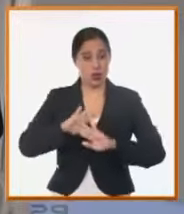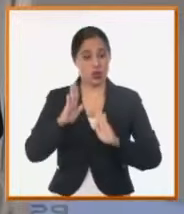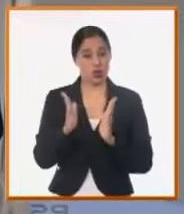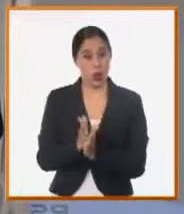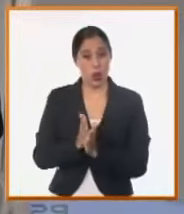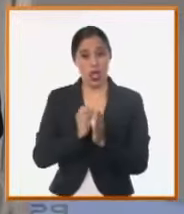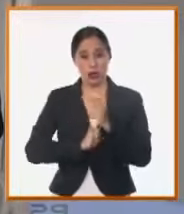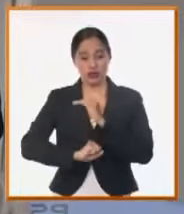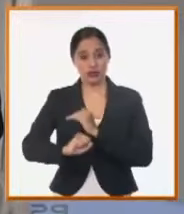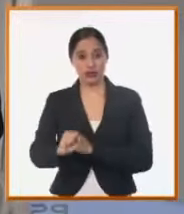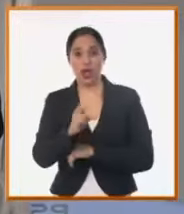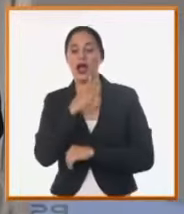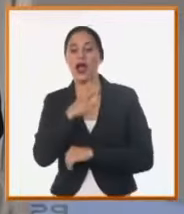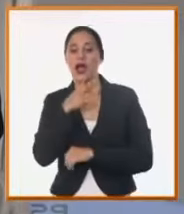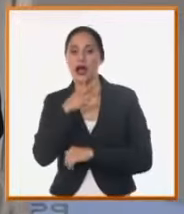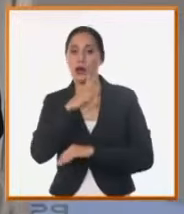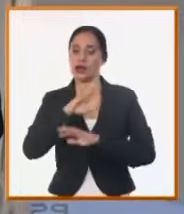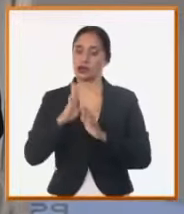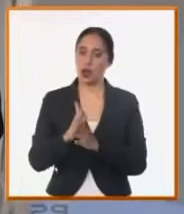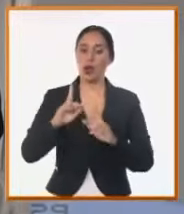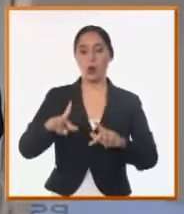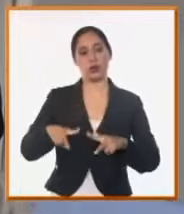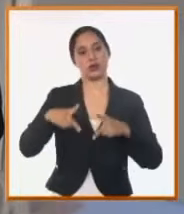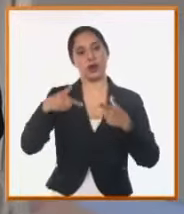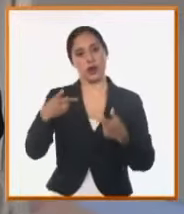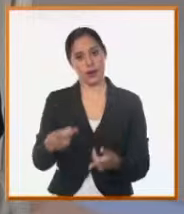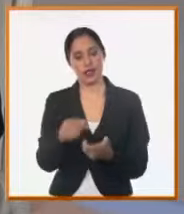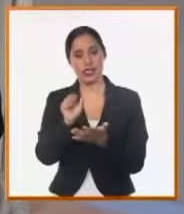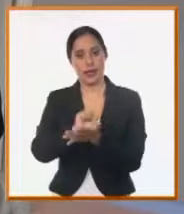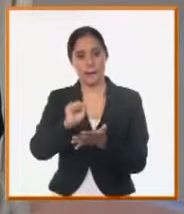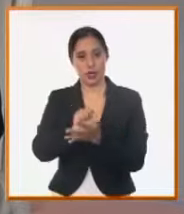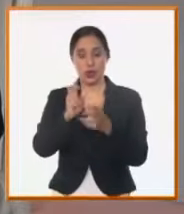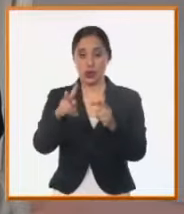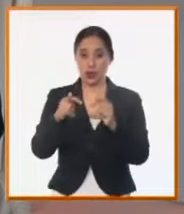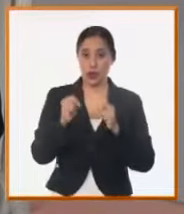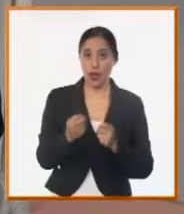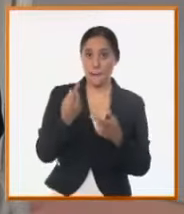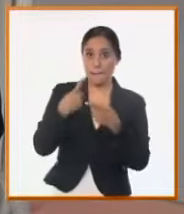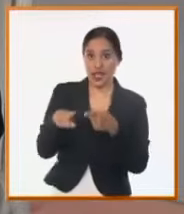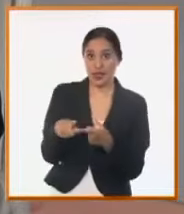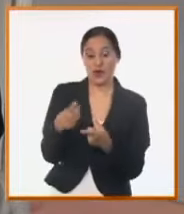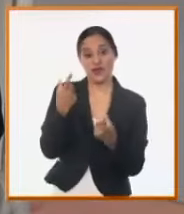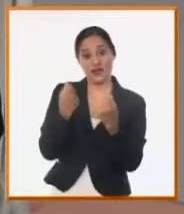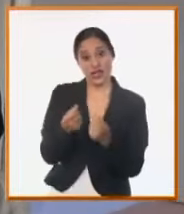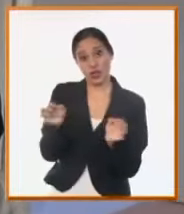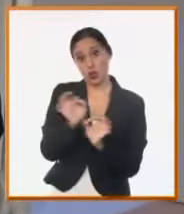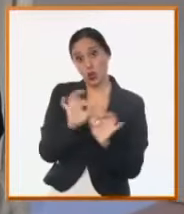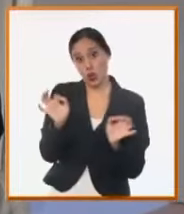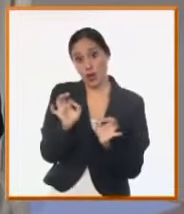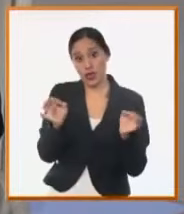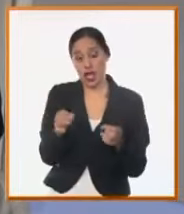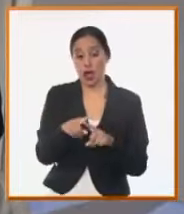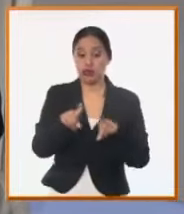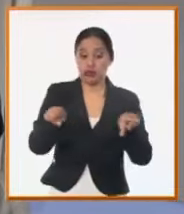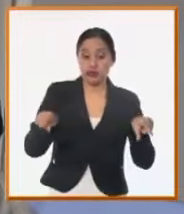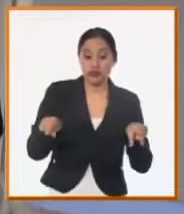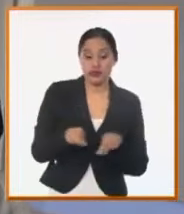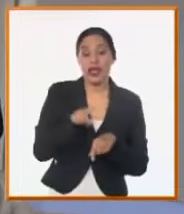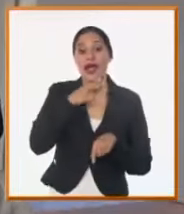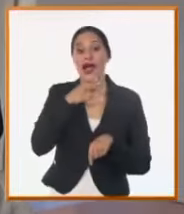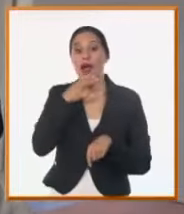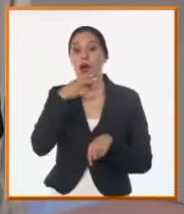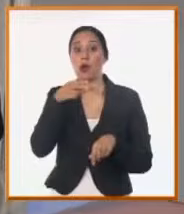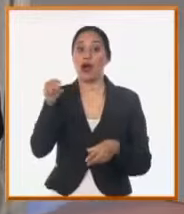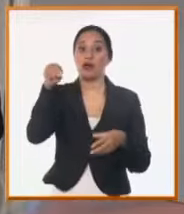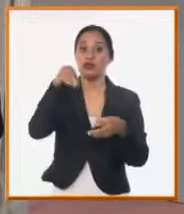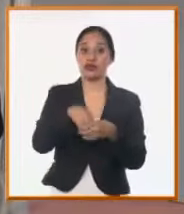y rebombeo fueron puestas hace poco en servicio nueva, pero queda la fuente de abasto como tal en la presa Cacoyuín que lleva equipos que son muy costosos y que en estos